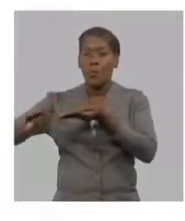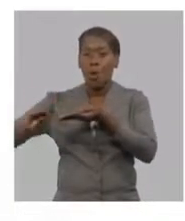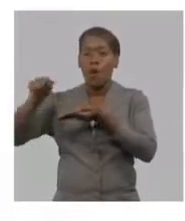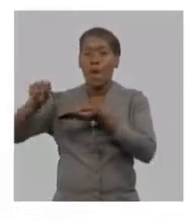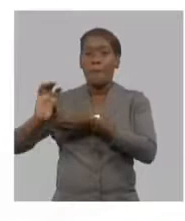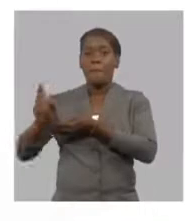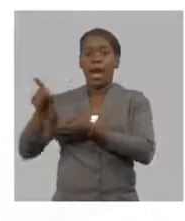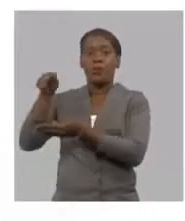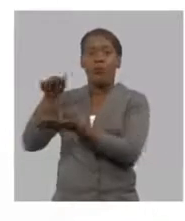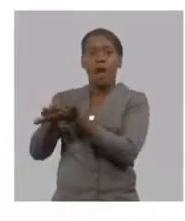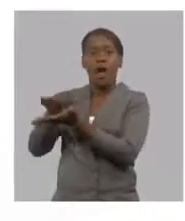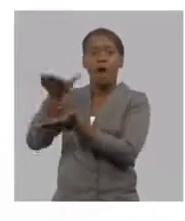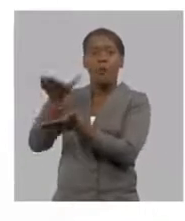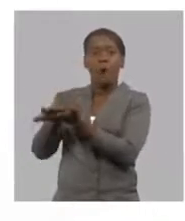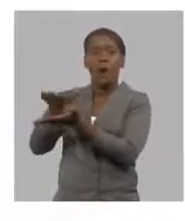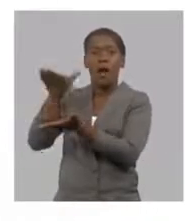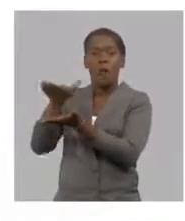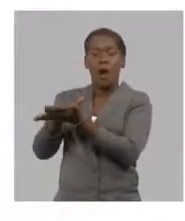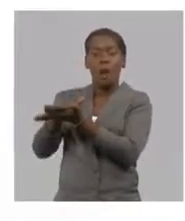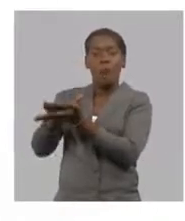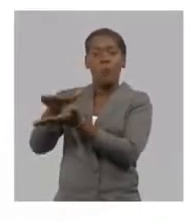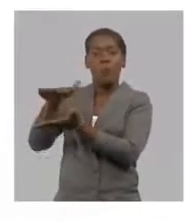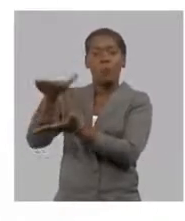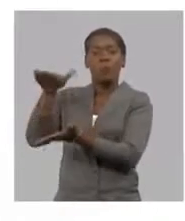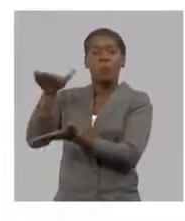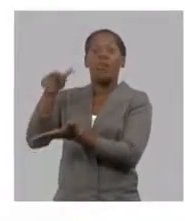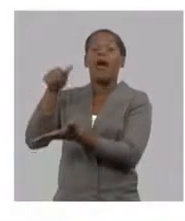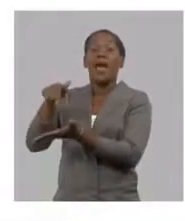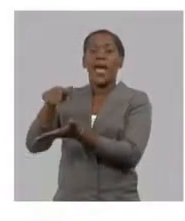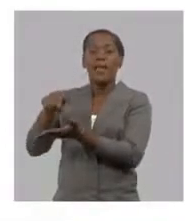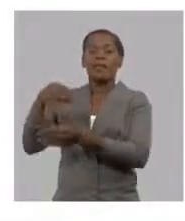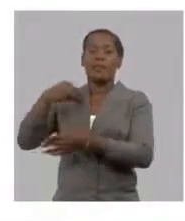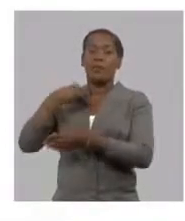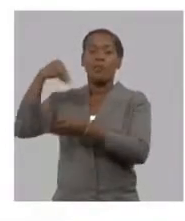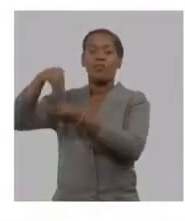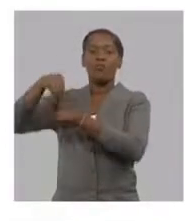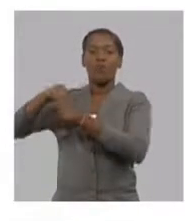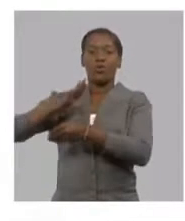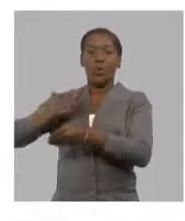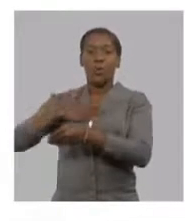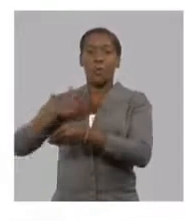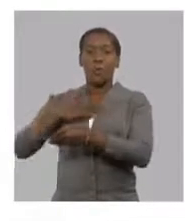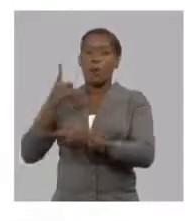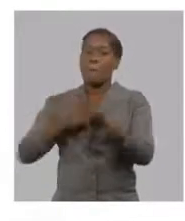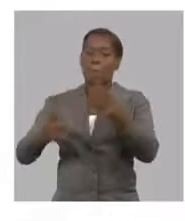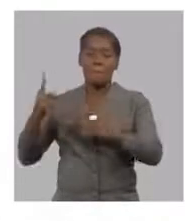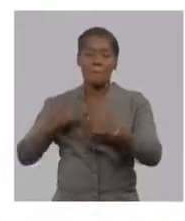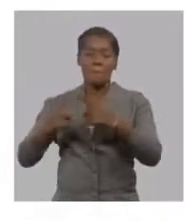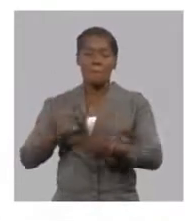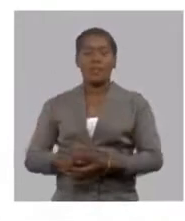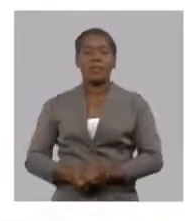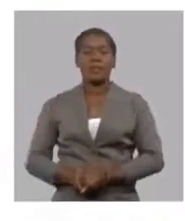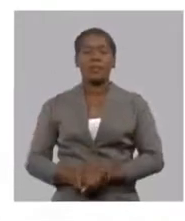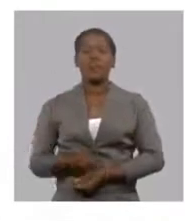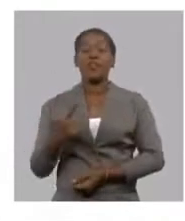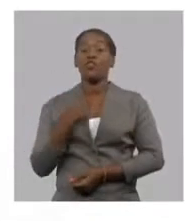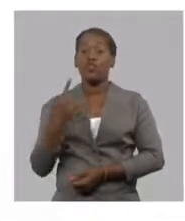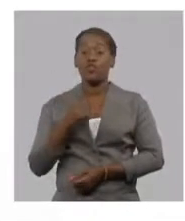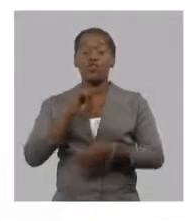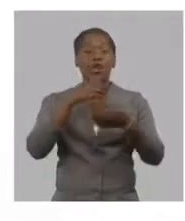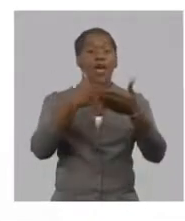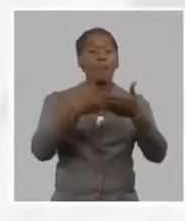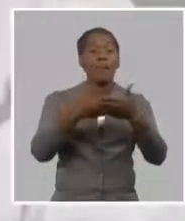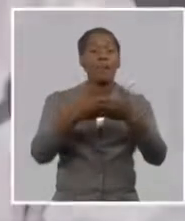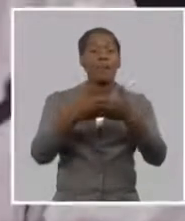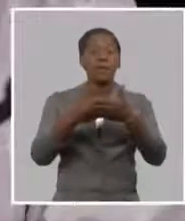compromisos y es por ello que estamos trabajando de conjunto en la inversión extranjera en el sector en reaseguradoras que nos